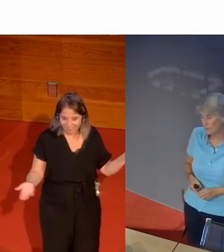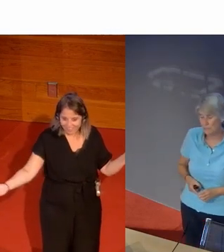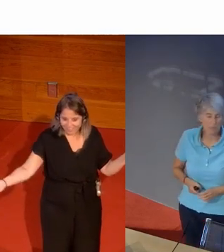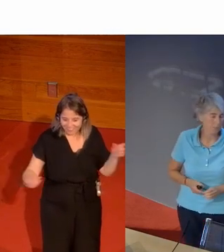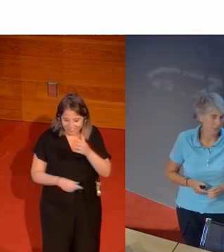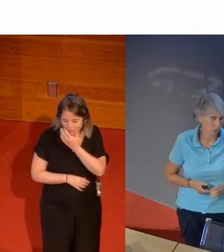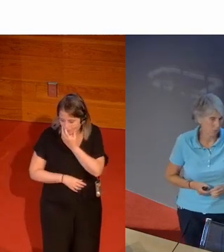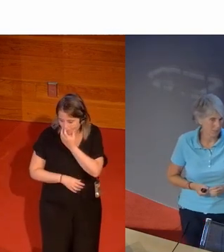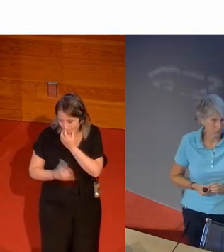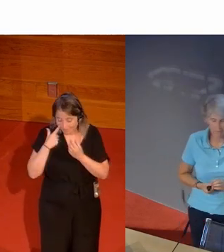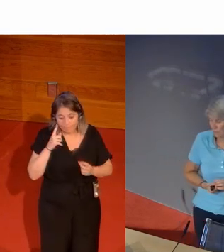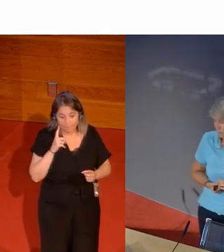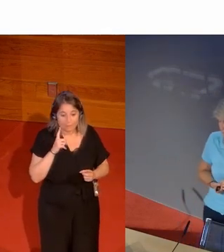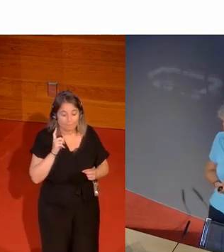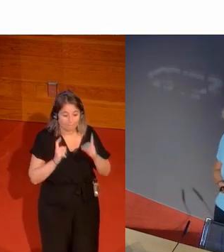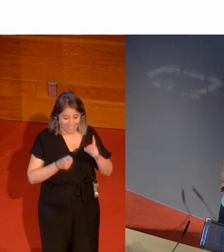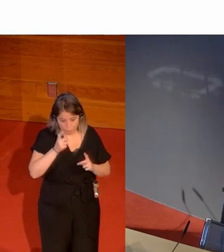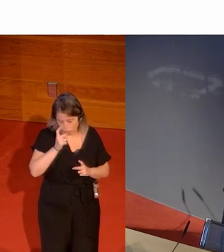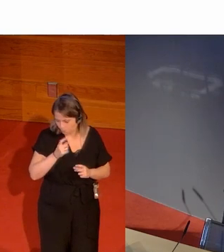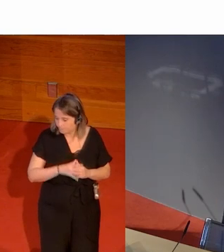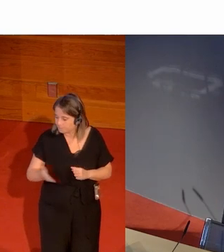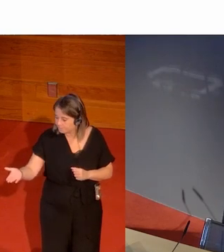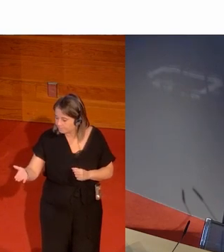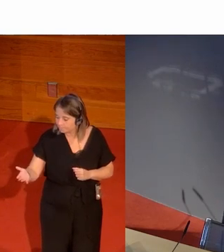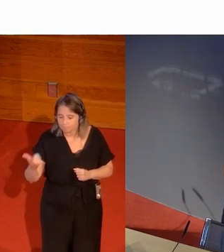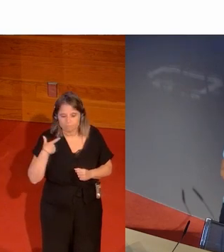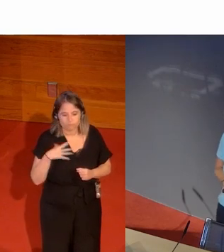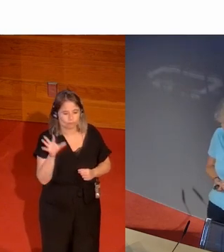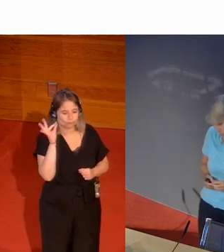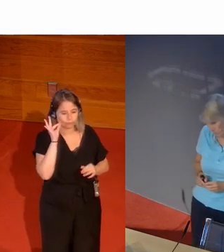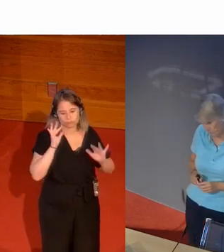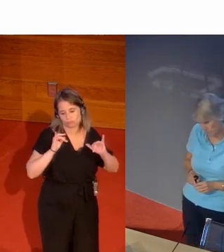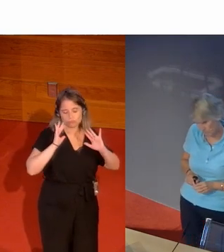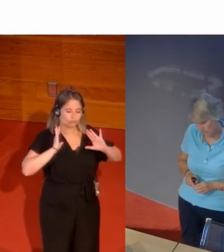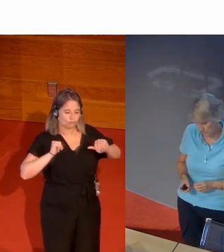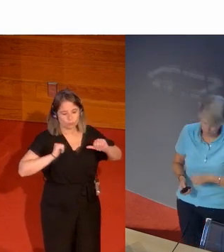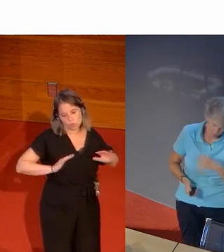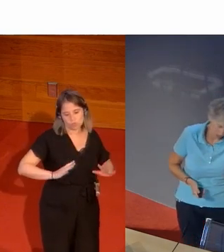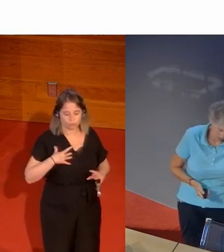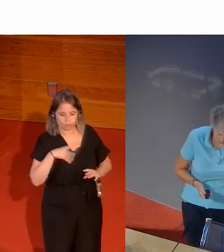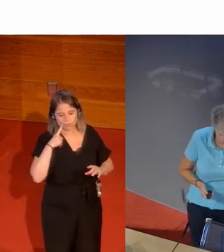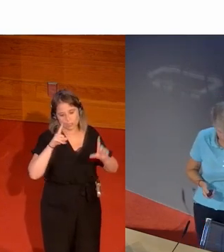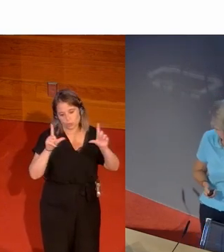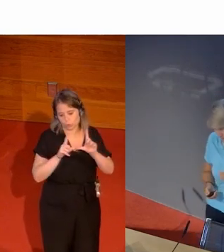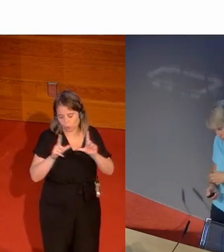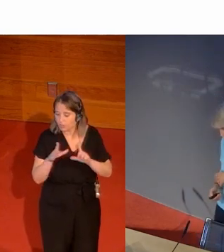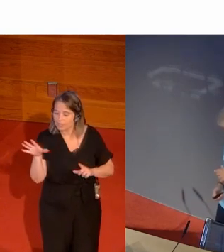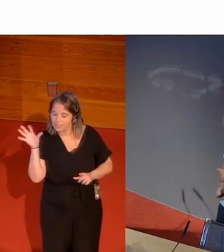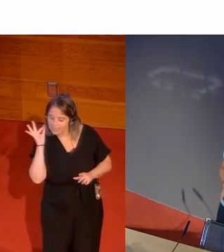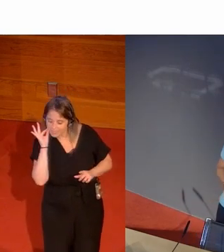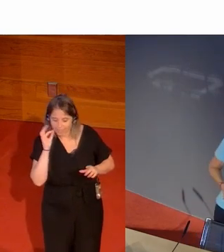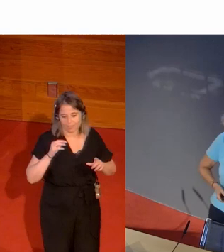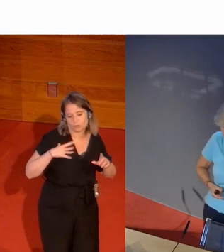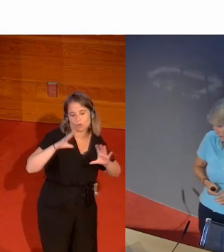estas estas de México el mañana de México estas son las atletas más atractivas de los Juegos de Tokio y volvemos a tener chicas por delante